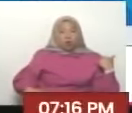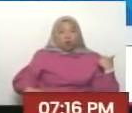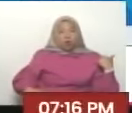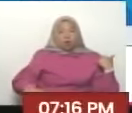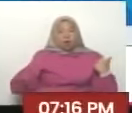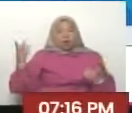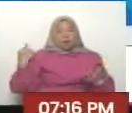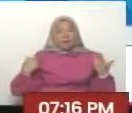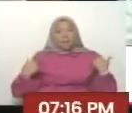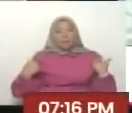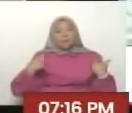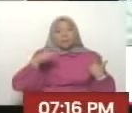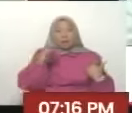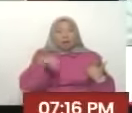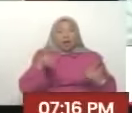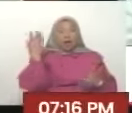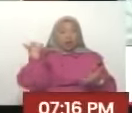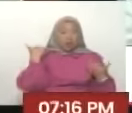inaugurando el aula magna